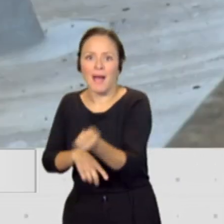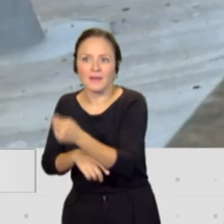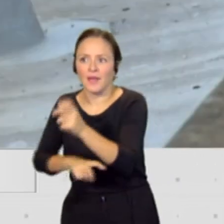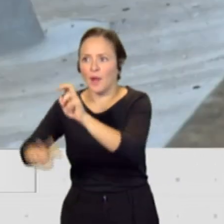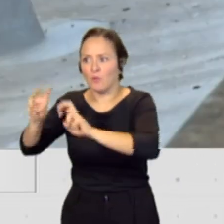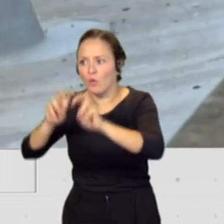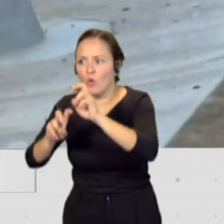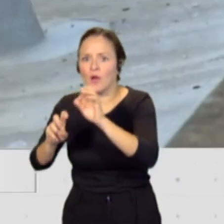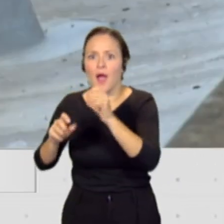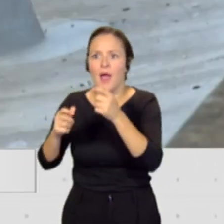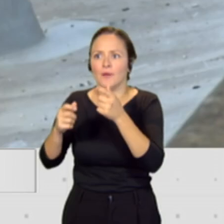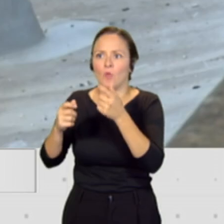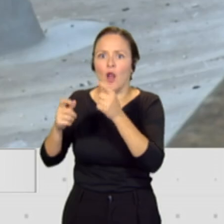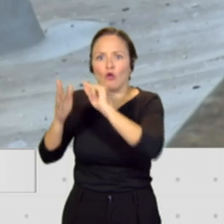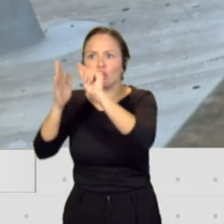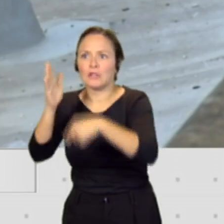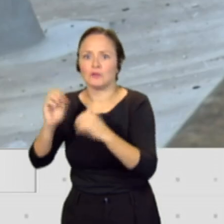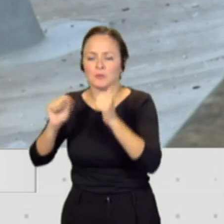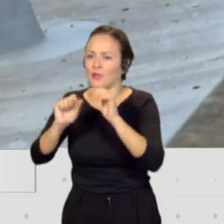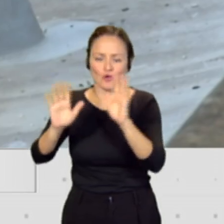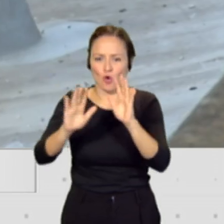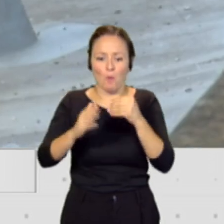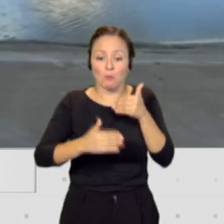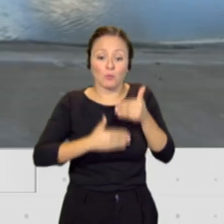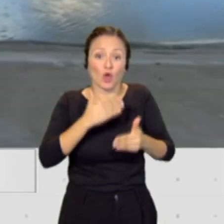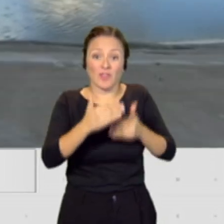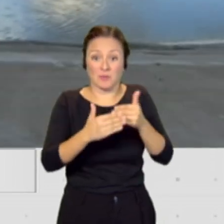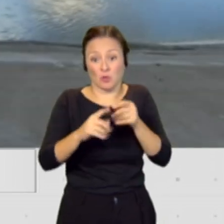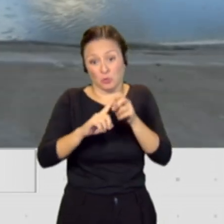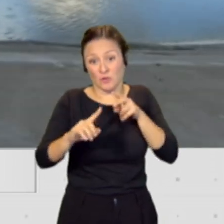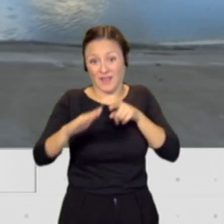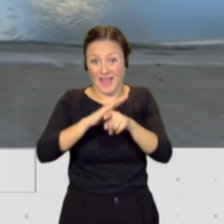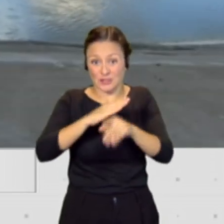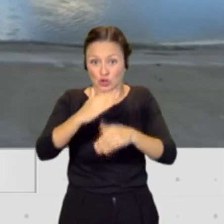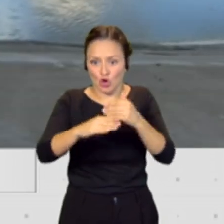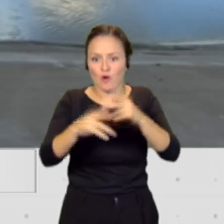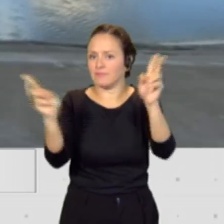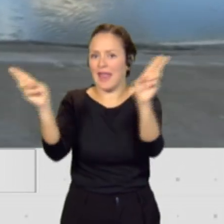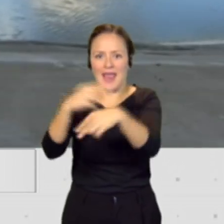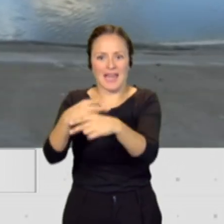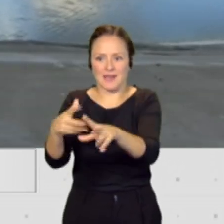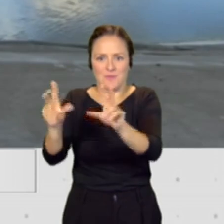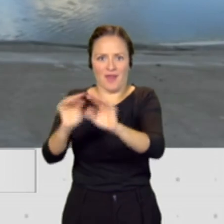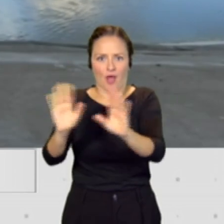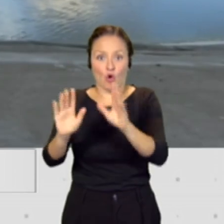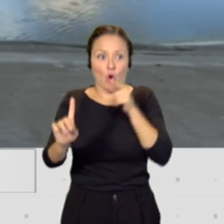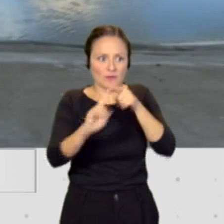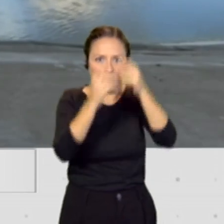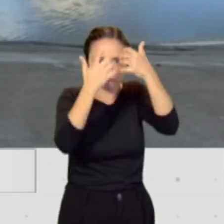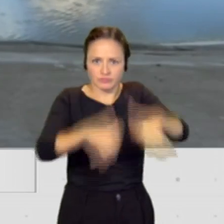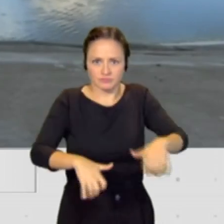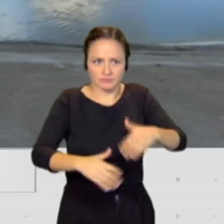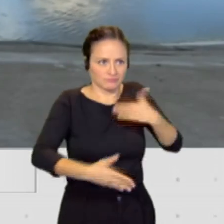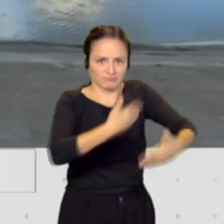es que eliminas todos los procedimientos burocráticos para de manera inmediata actuar para que